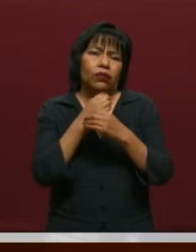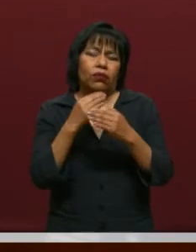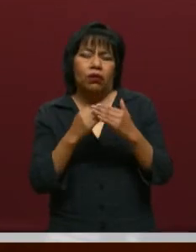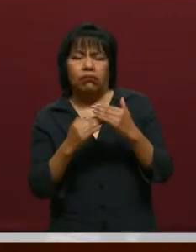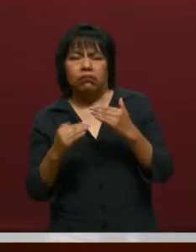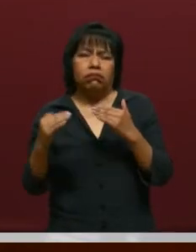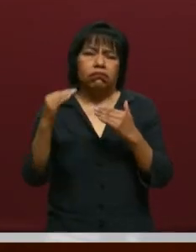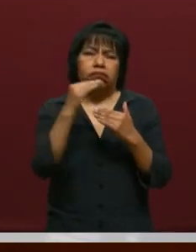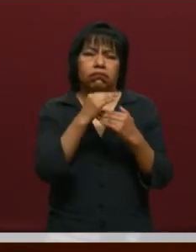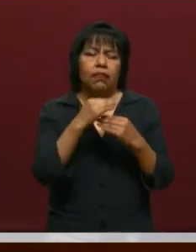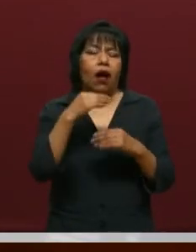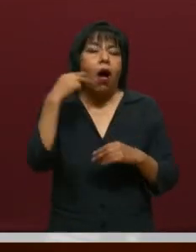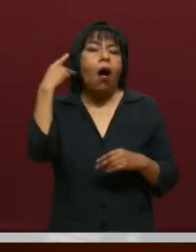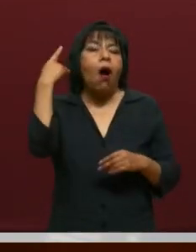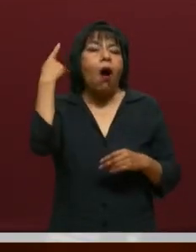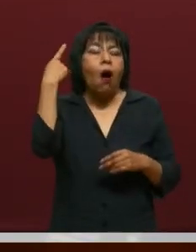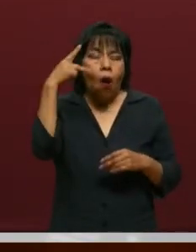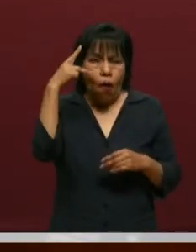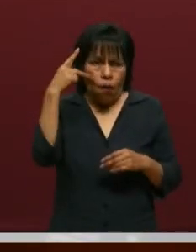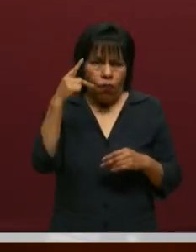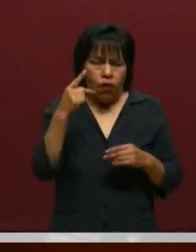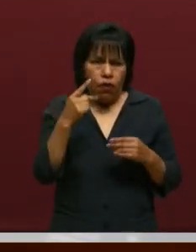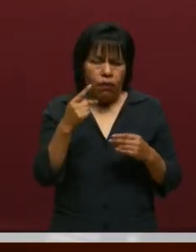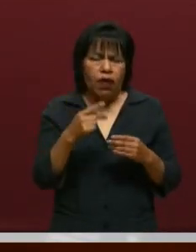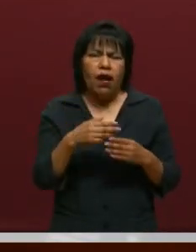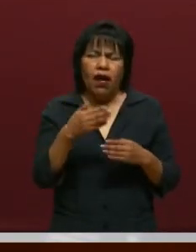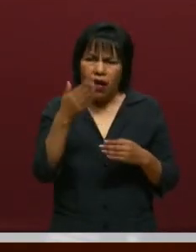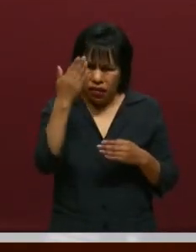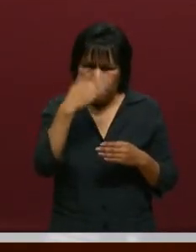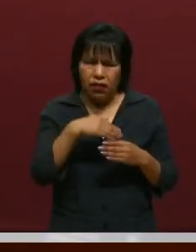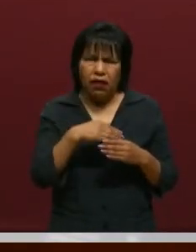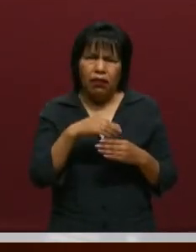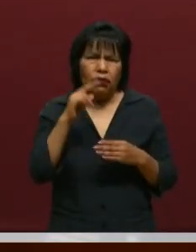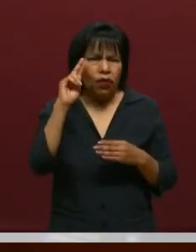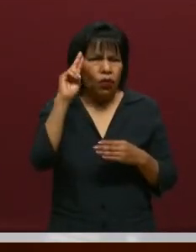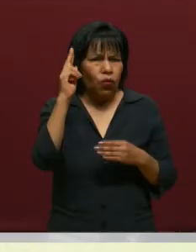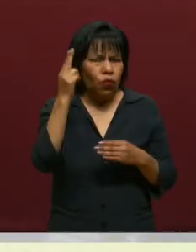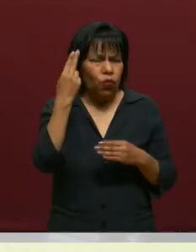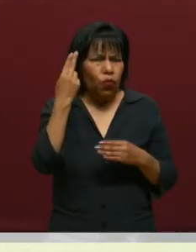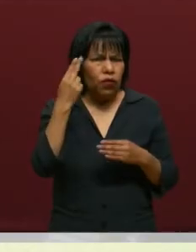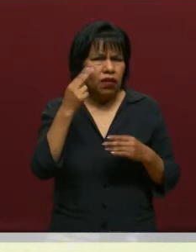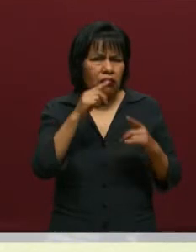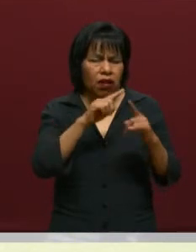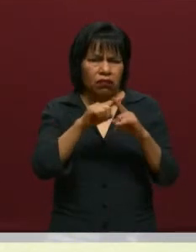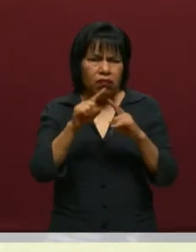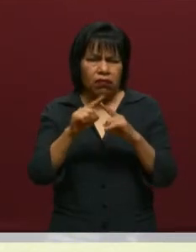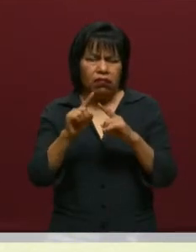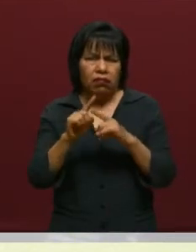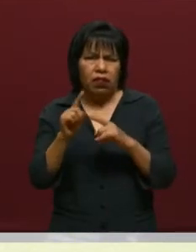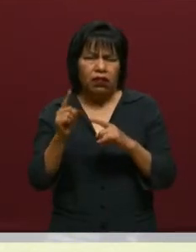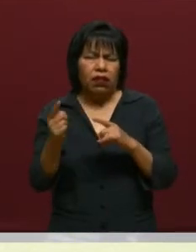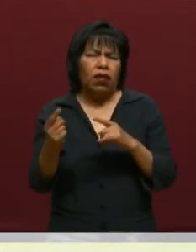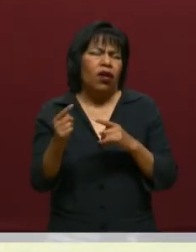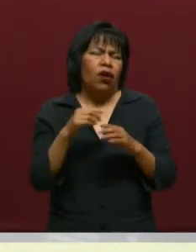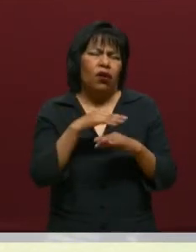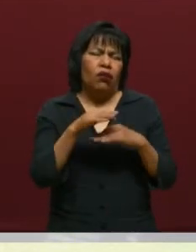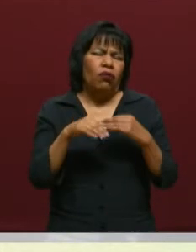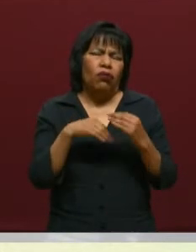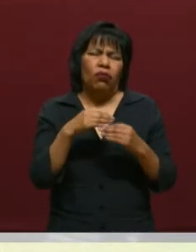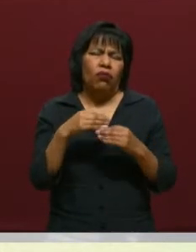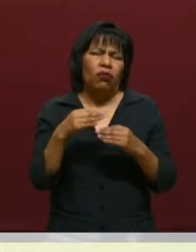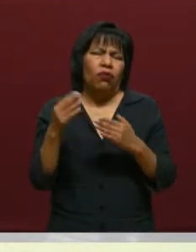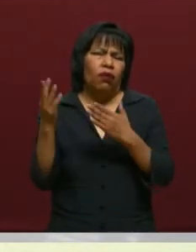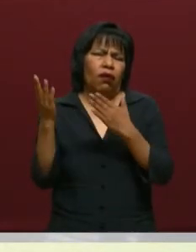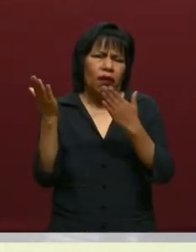Puebla se convirtió en un destino universitario por las diferentes universidades, la calidad que se tiene en el Estado, la